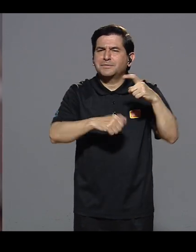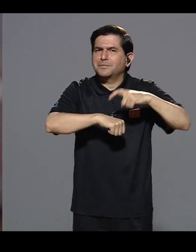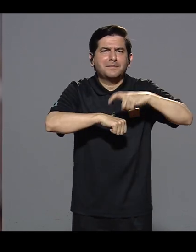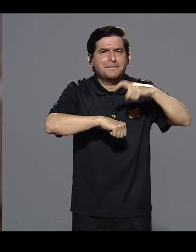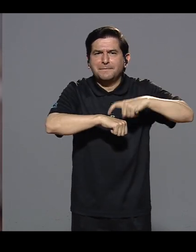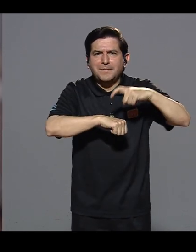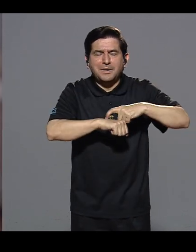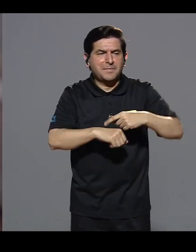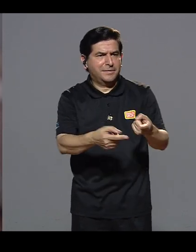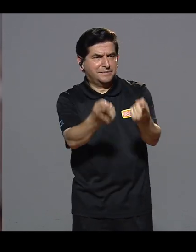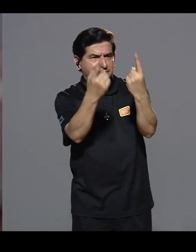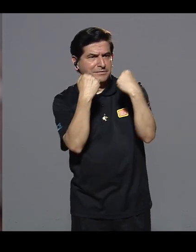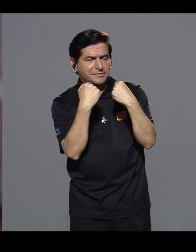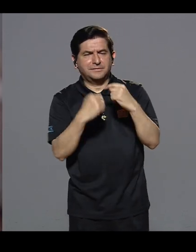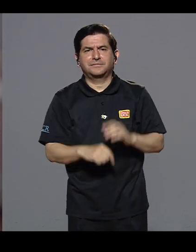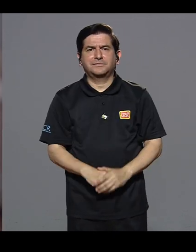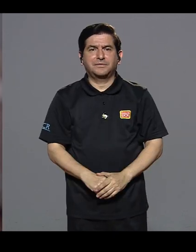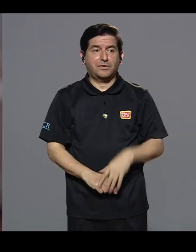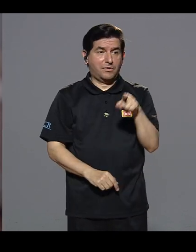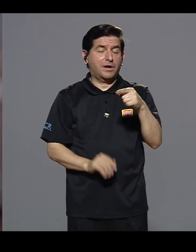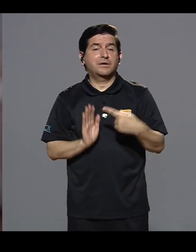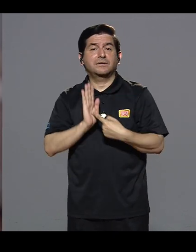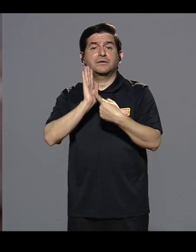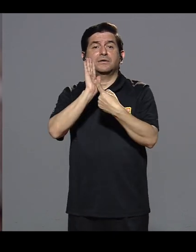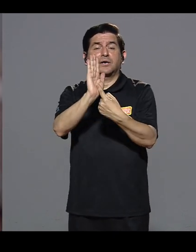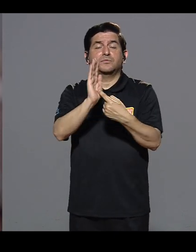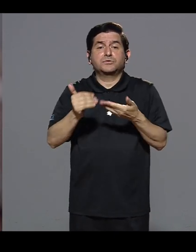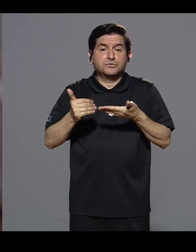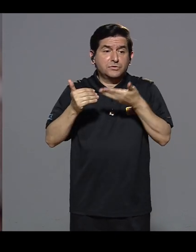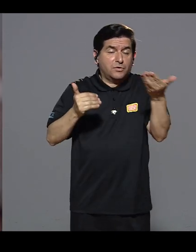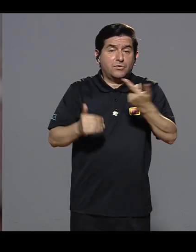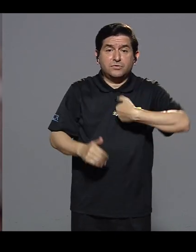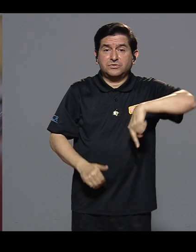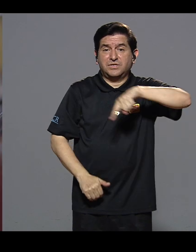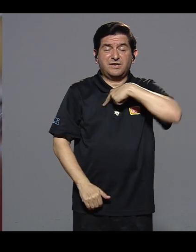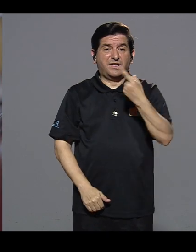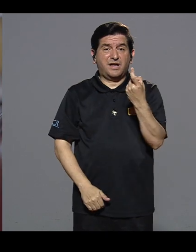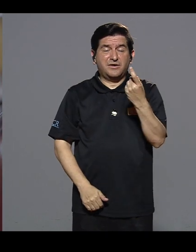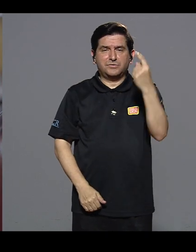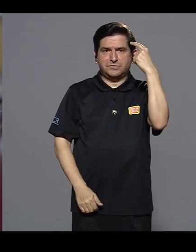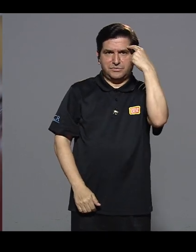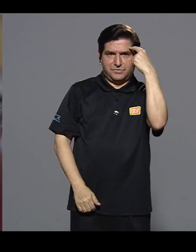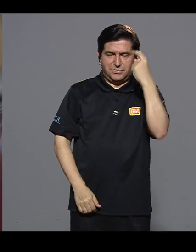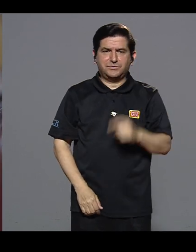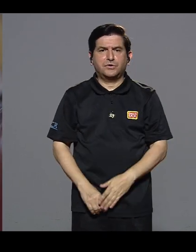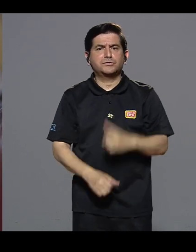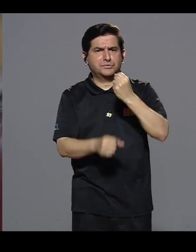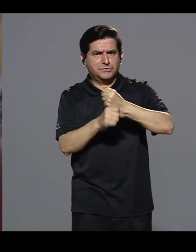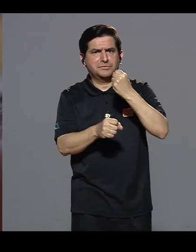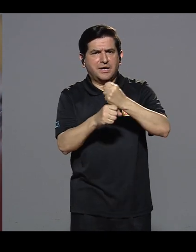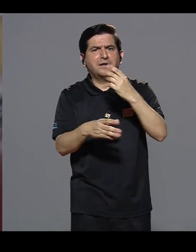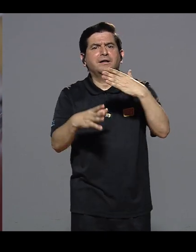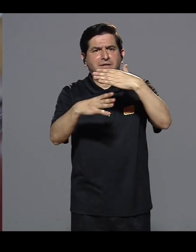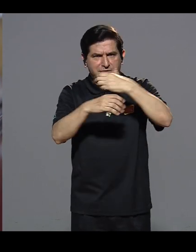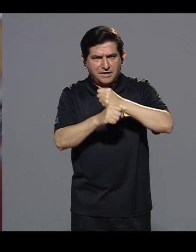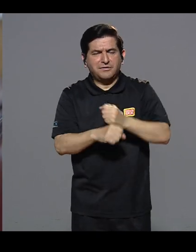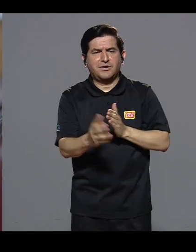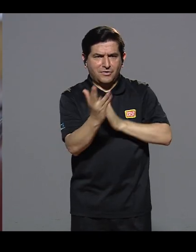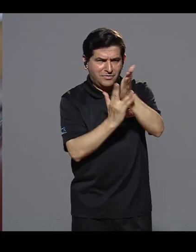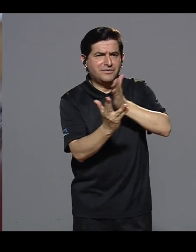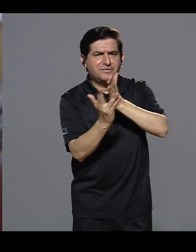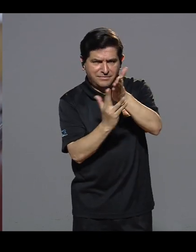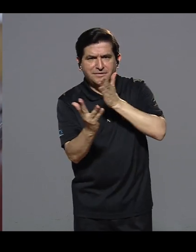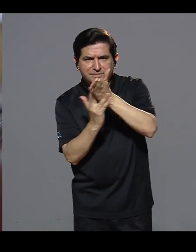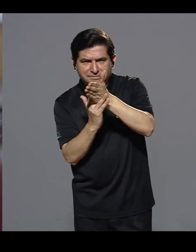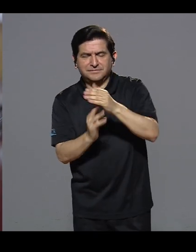Desde los primeros momentos en que llegó, nos hizo ver aspectos que nos faltaba considerar para el